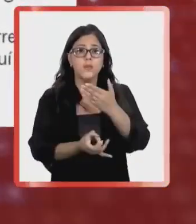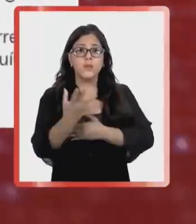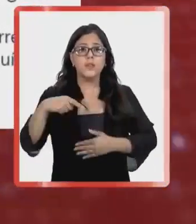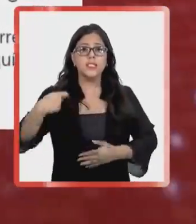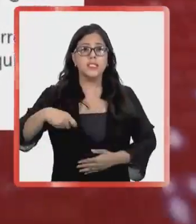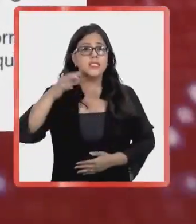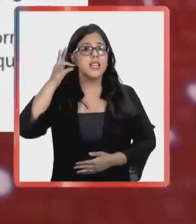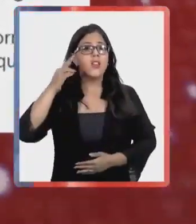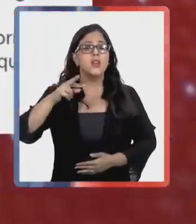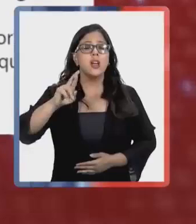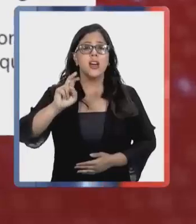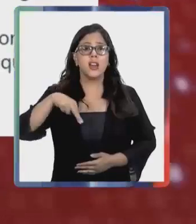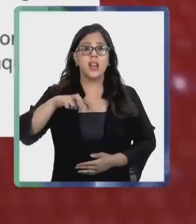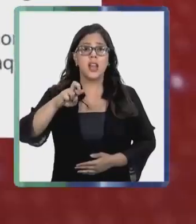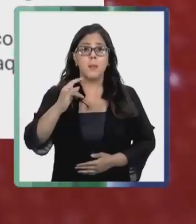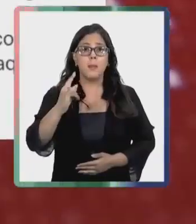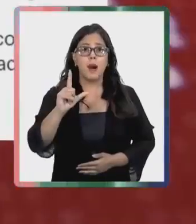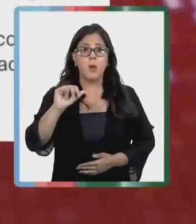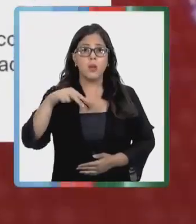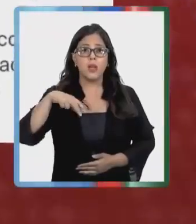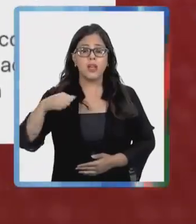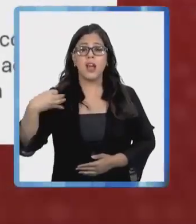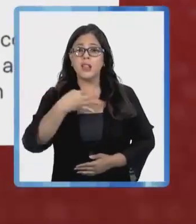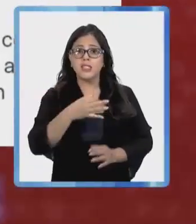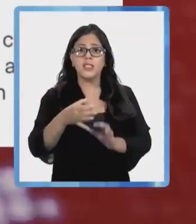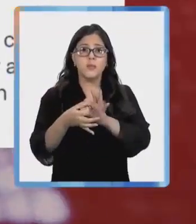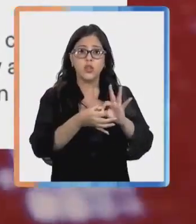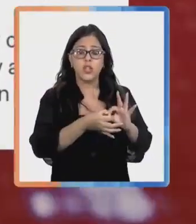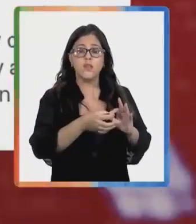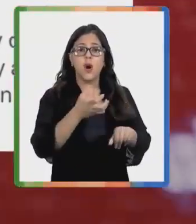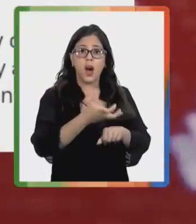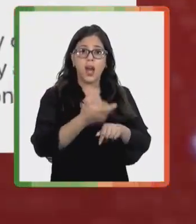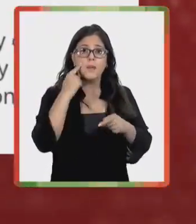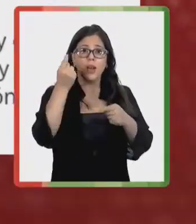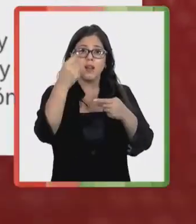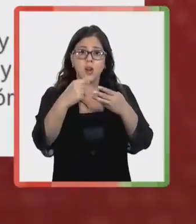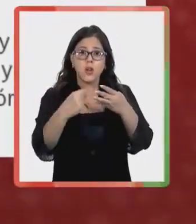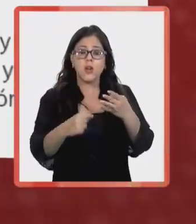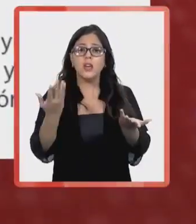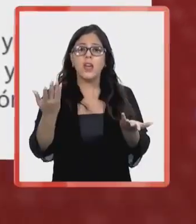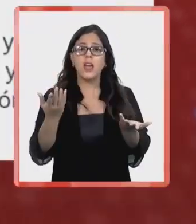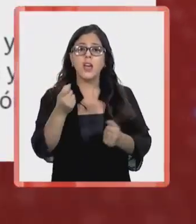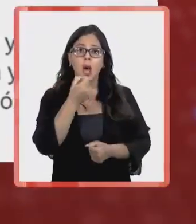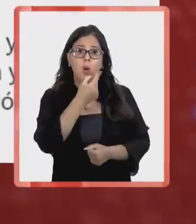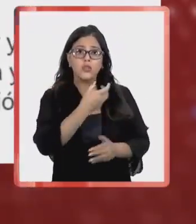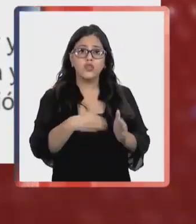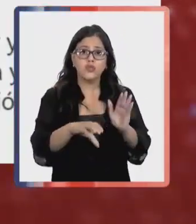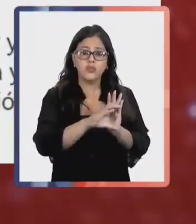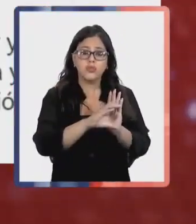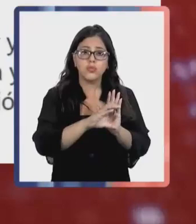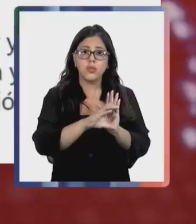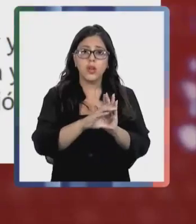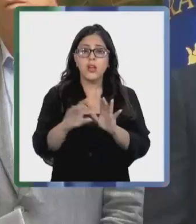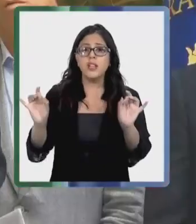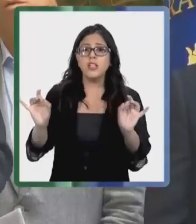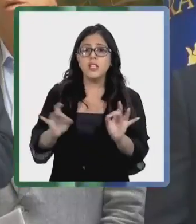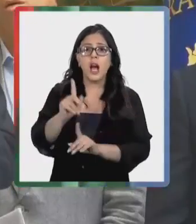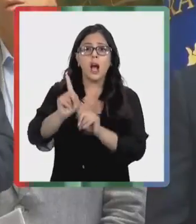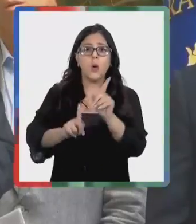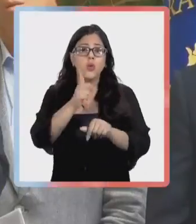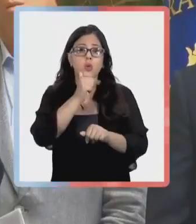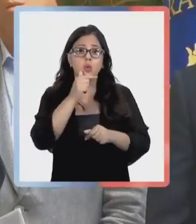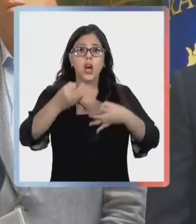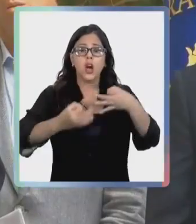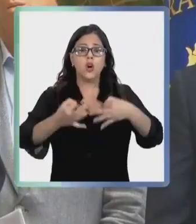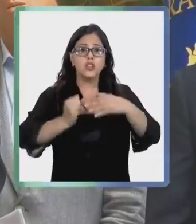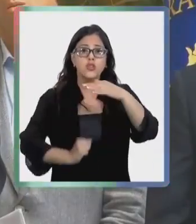Twitter, la senadora RN, Paulina Núñez, dijo que hay motivos para, al menos, evaluar una acusación constitucional. Si a alguien le